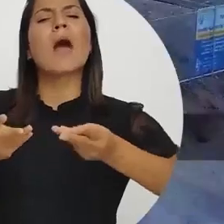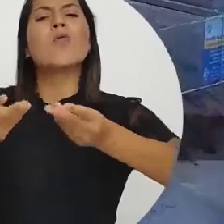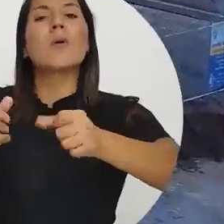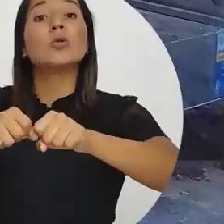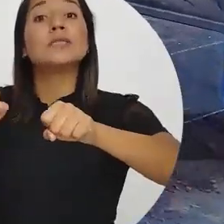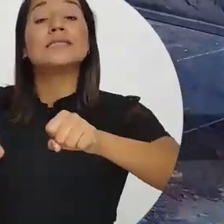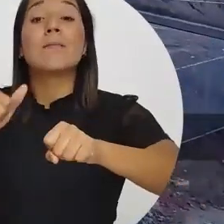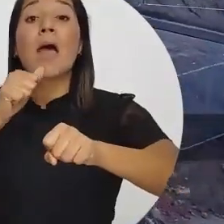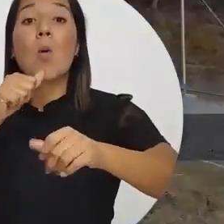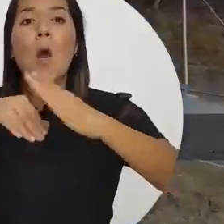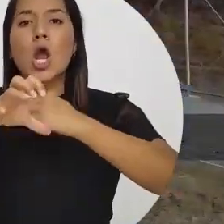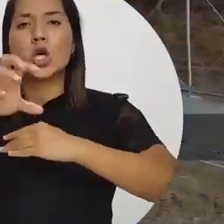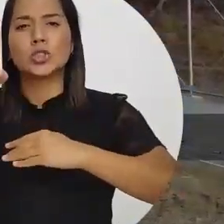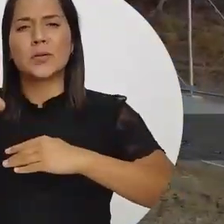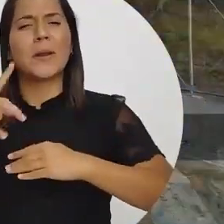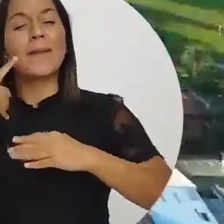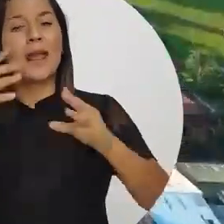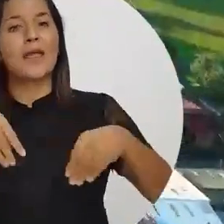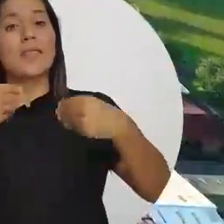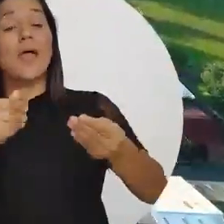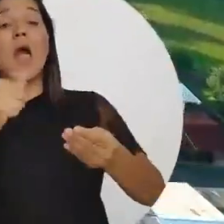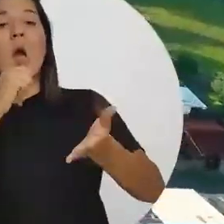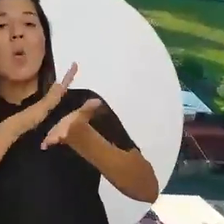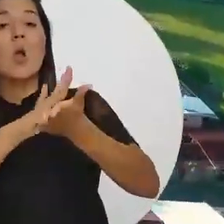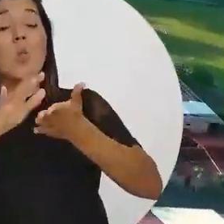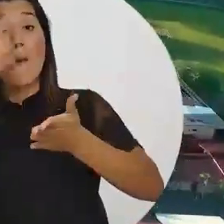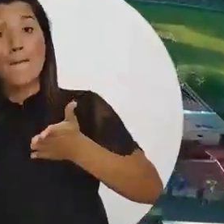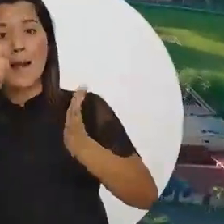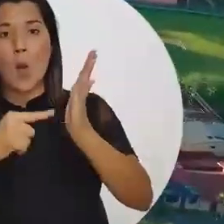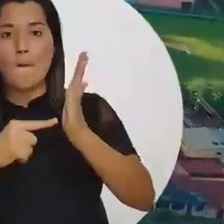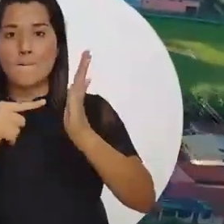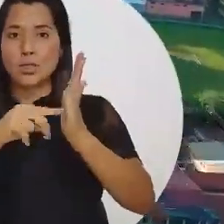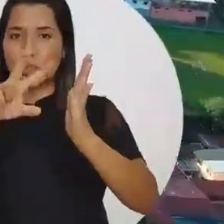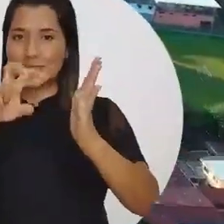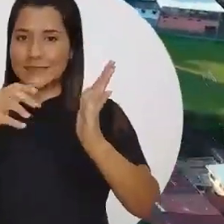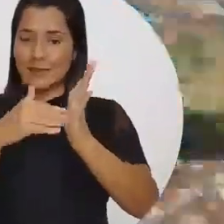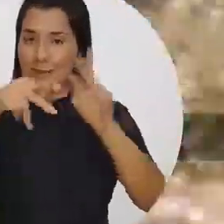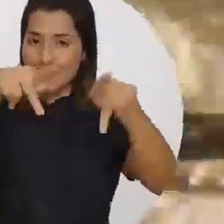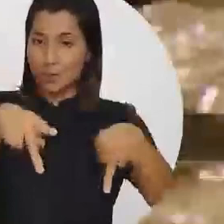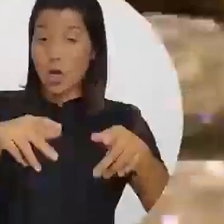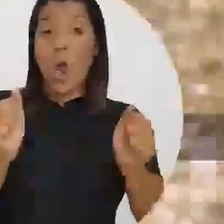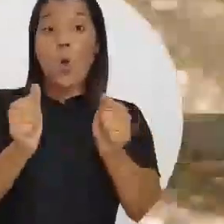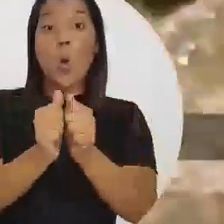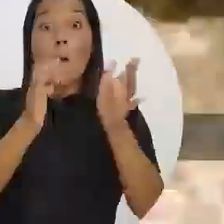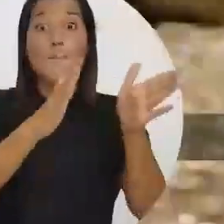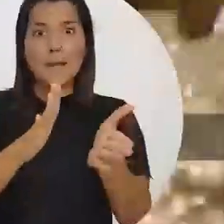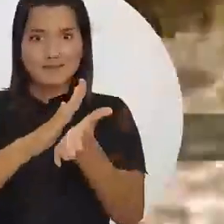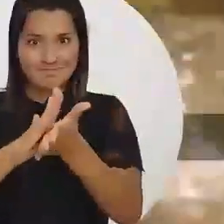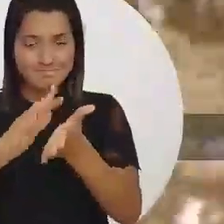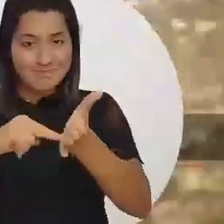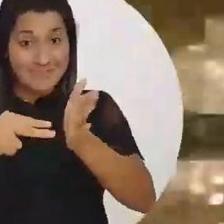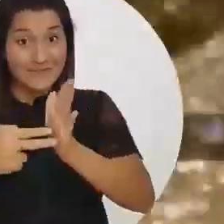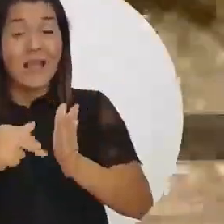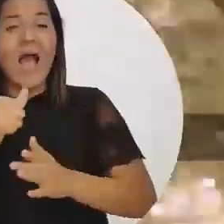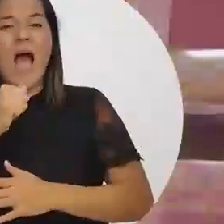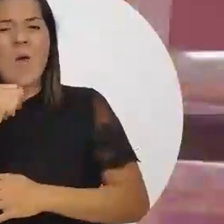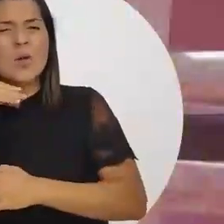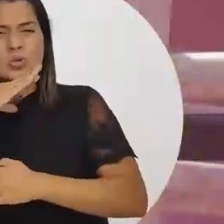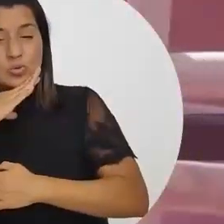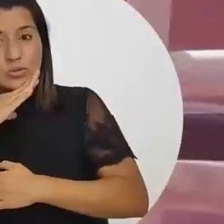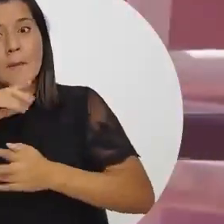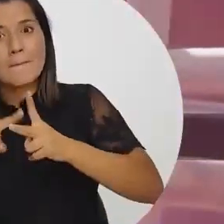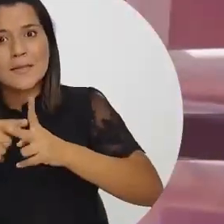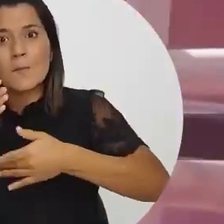la construcción de acueductos a nivel nacional para llevar agua potable a más de un millón trescientas mil personas y por medio de la Ruta de Saneamiento se está